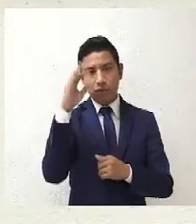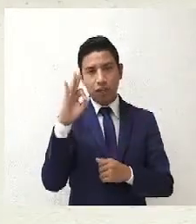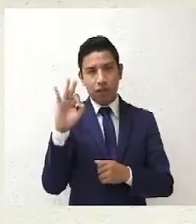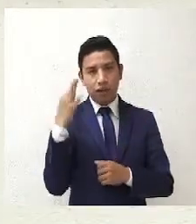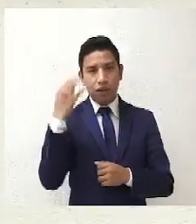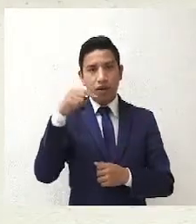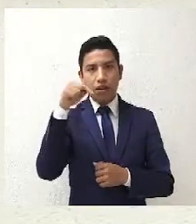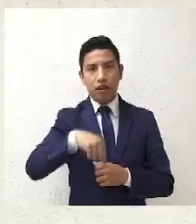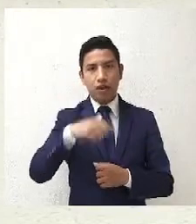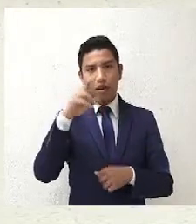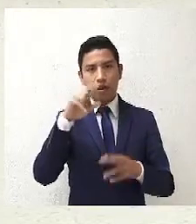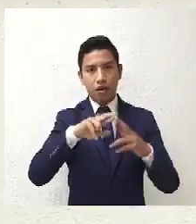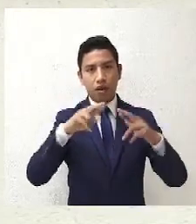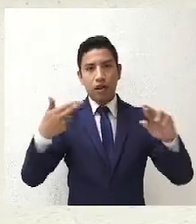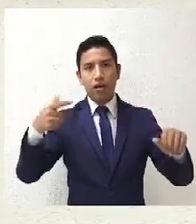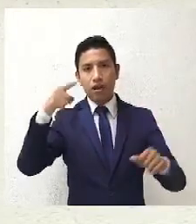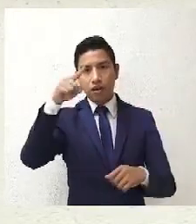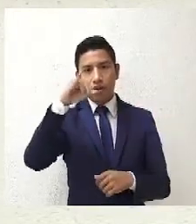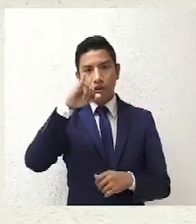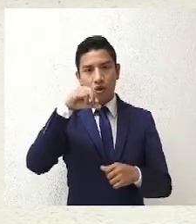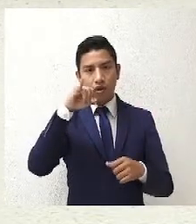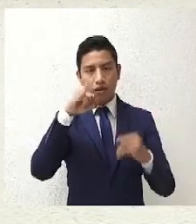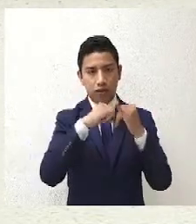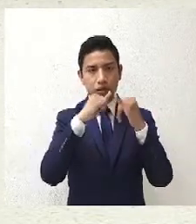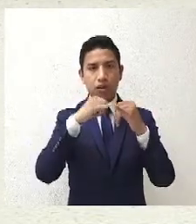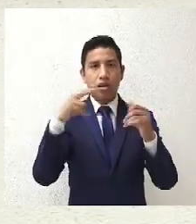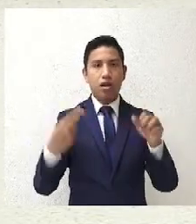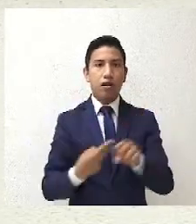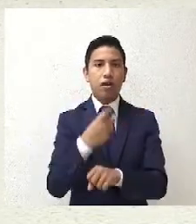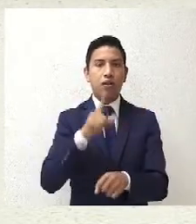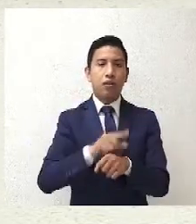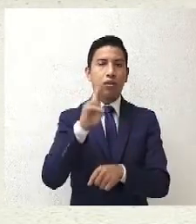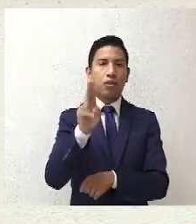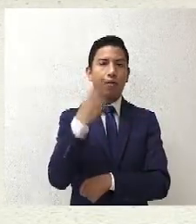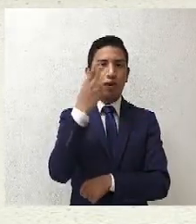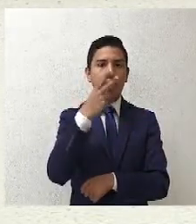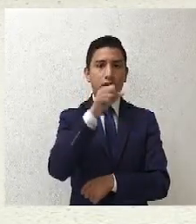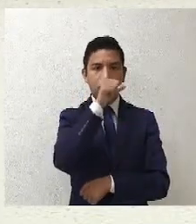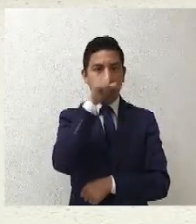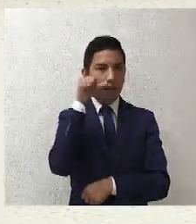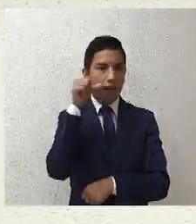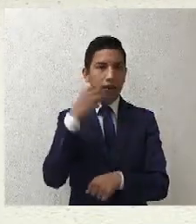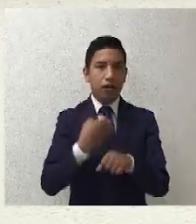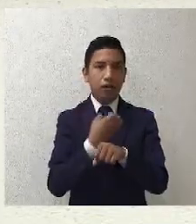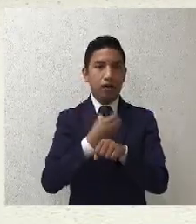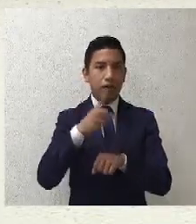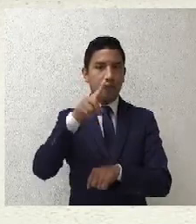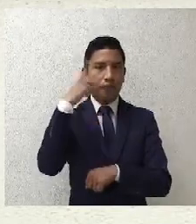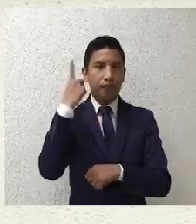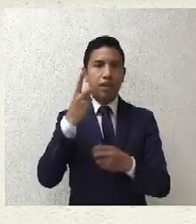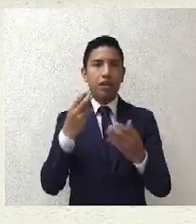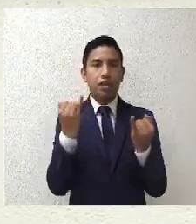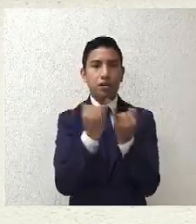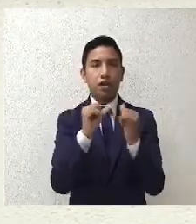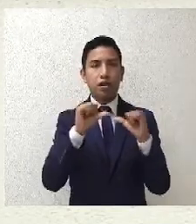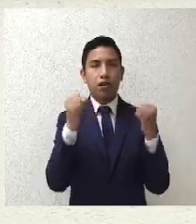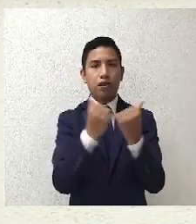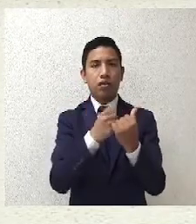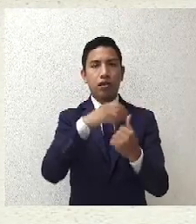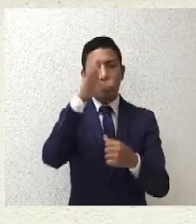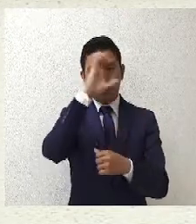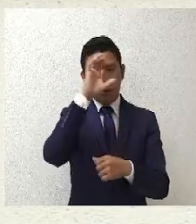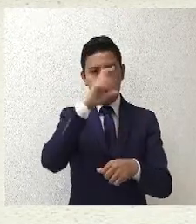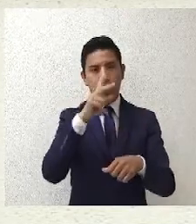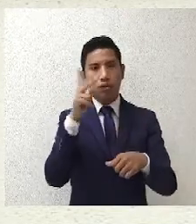General de Relaciones Institucionales Nacionales y la Universidad Juárez del Estado de Durango y la Asociación Mexicana de